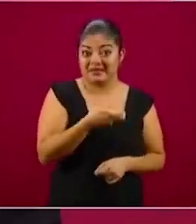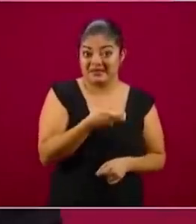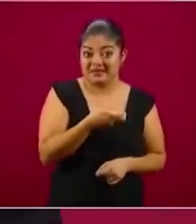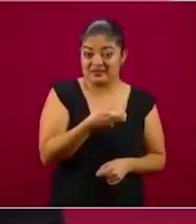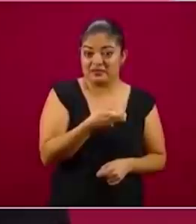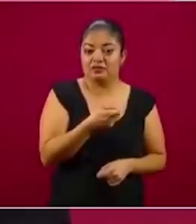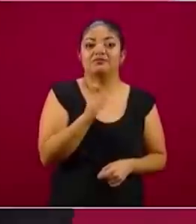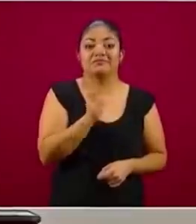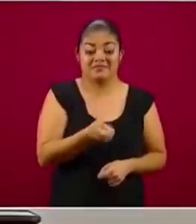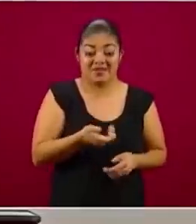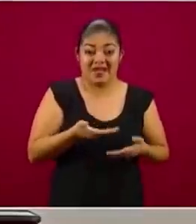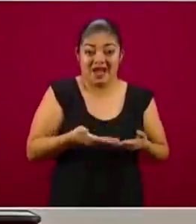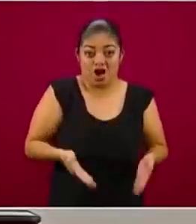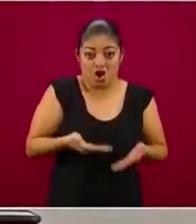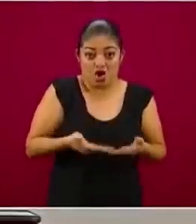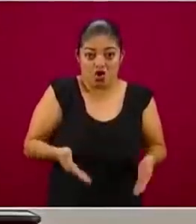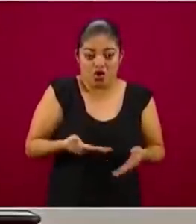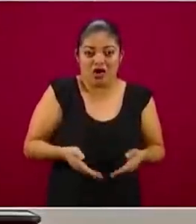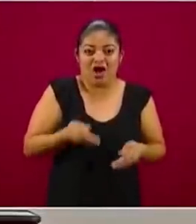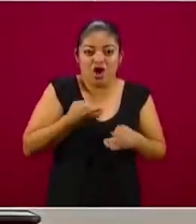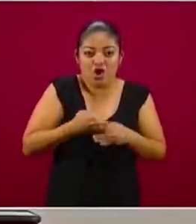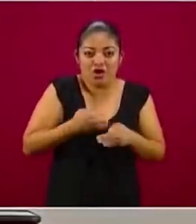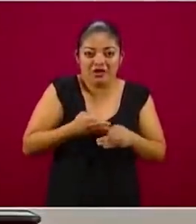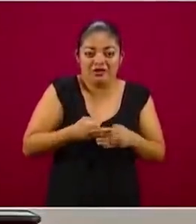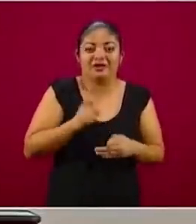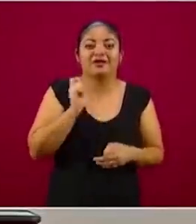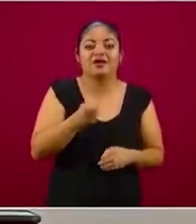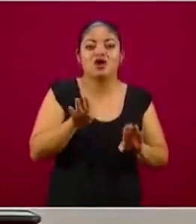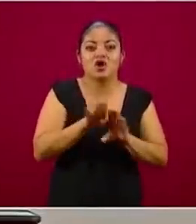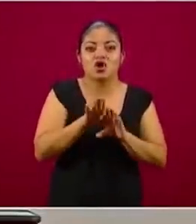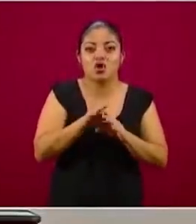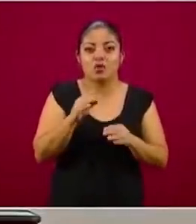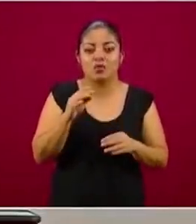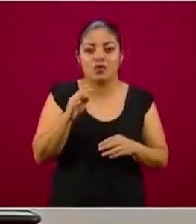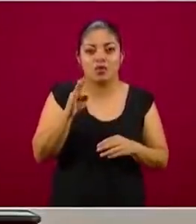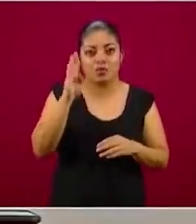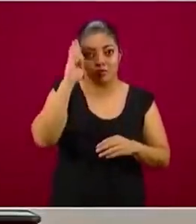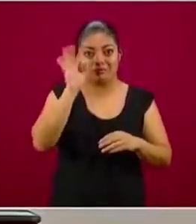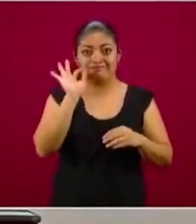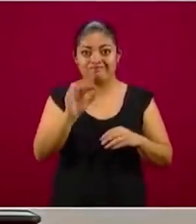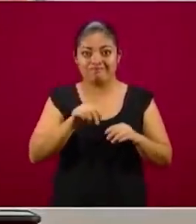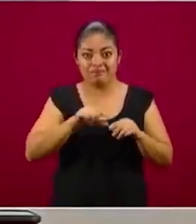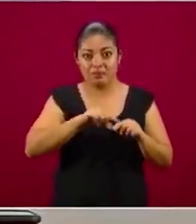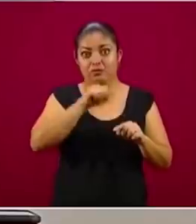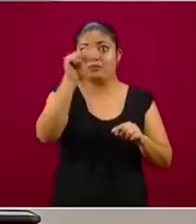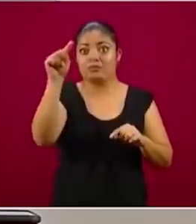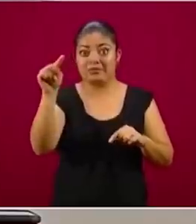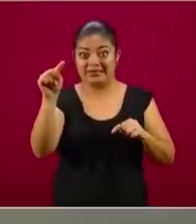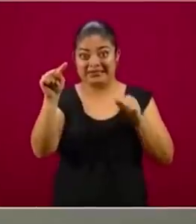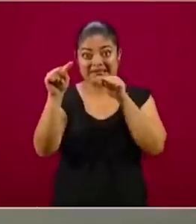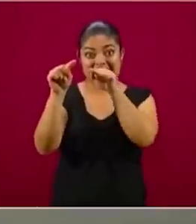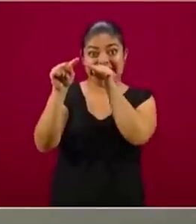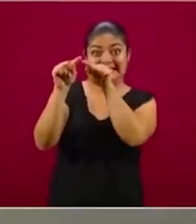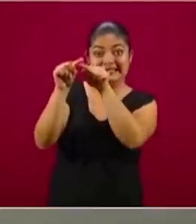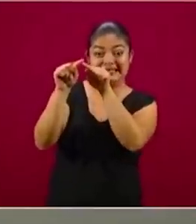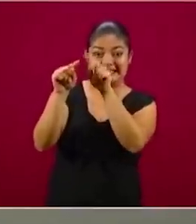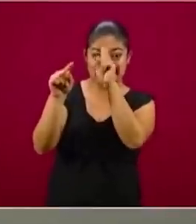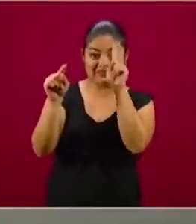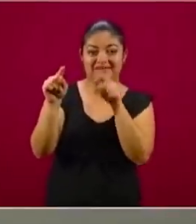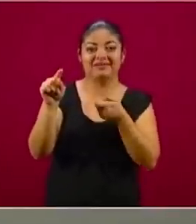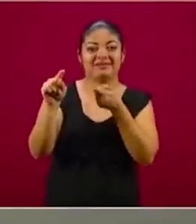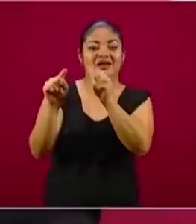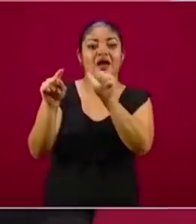exactamente ahorita que estamos en el ACME, en el punto máximo de la epidemia, en la cumbre de la curva